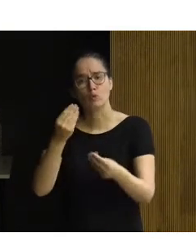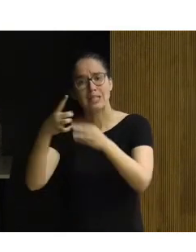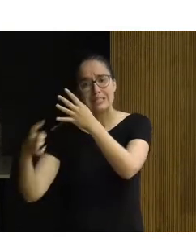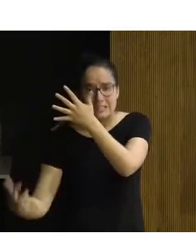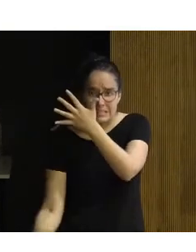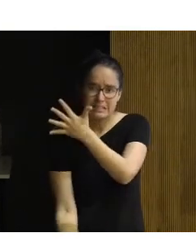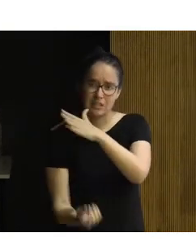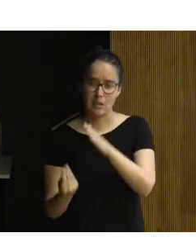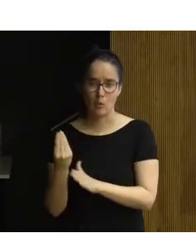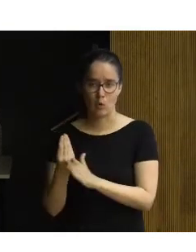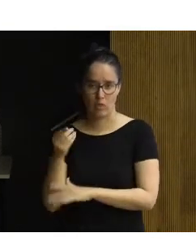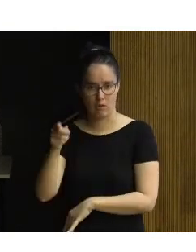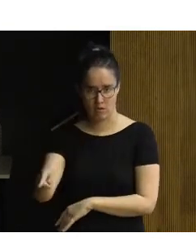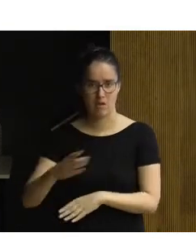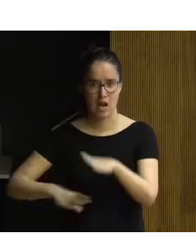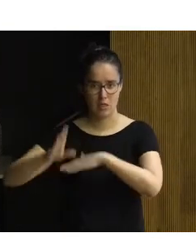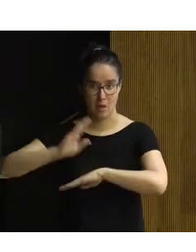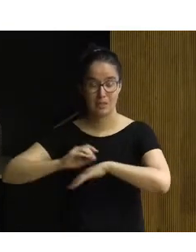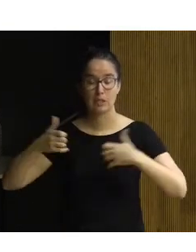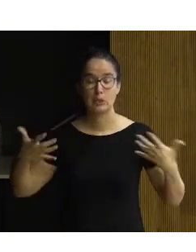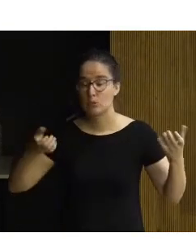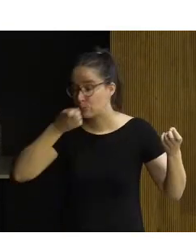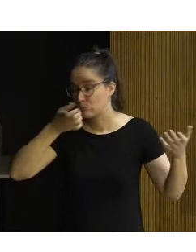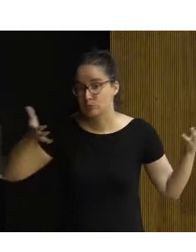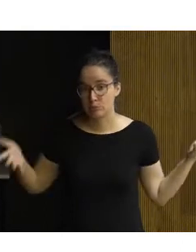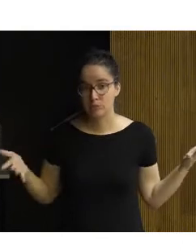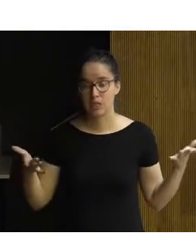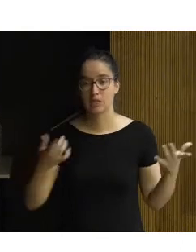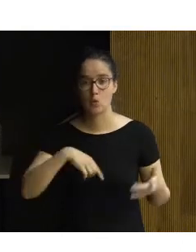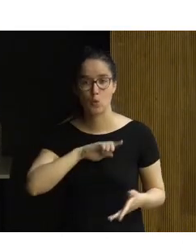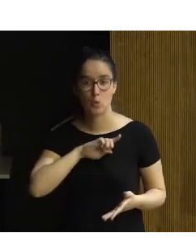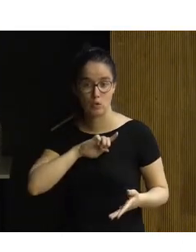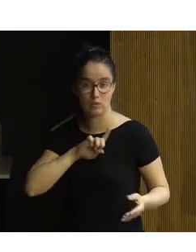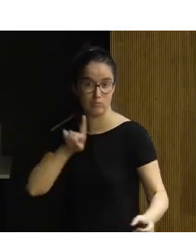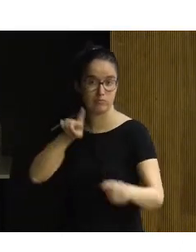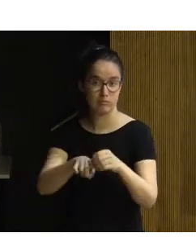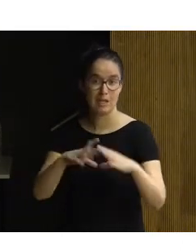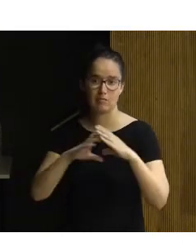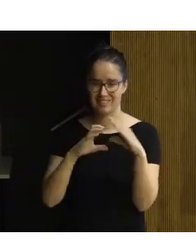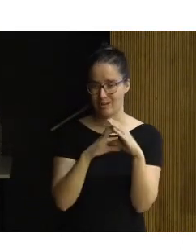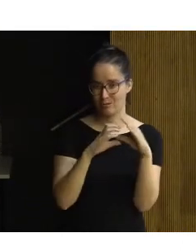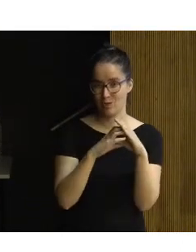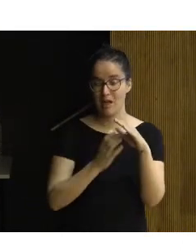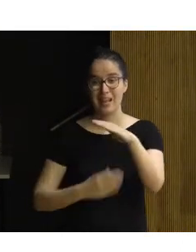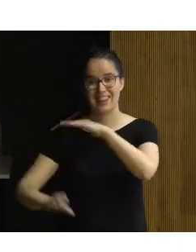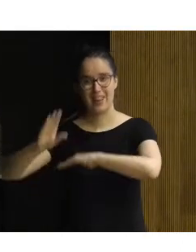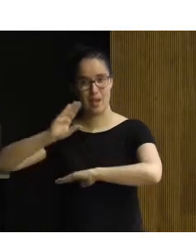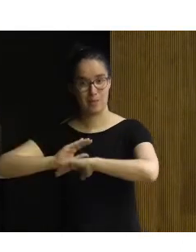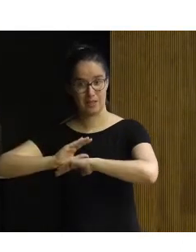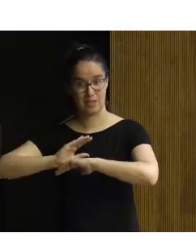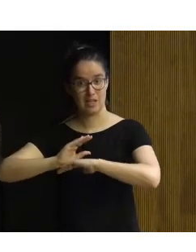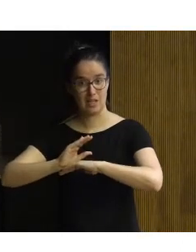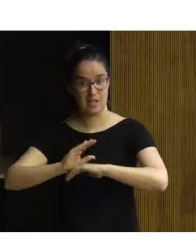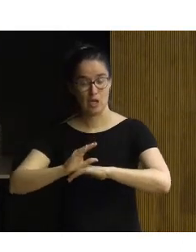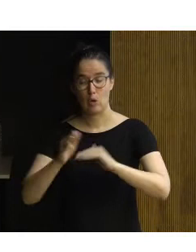que se producen desde ahí. Entonces, bueno, esa es nuestra contribución como inserso, el CEAPAT y los